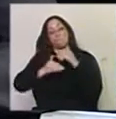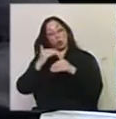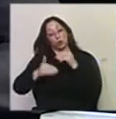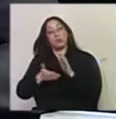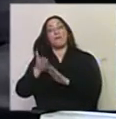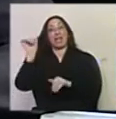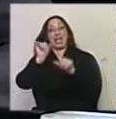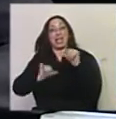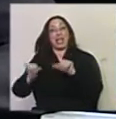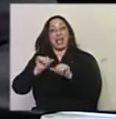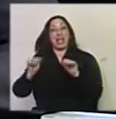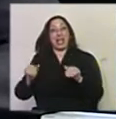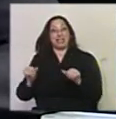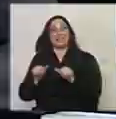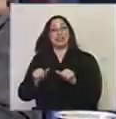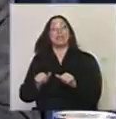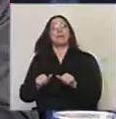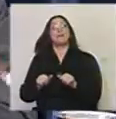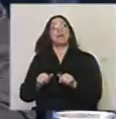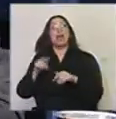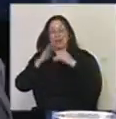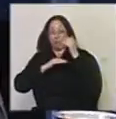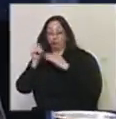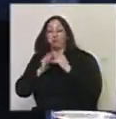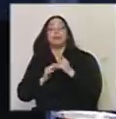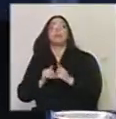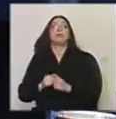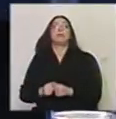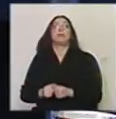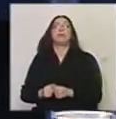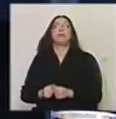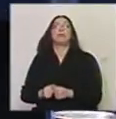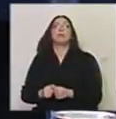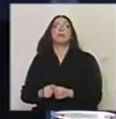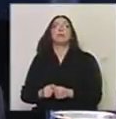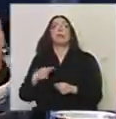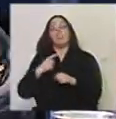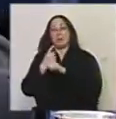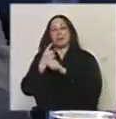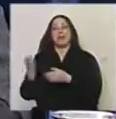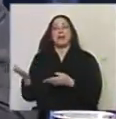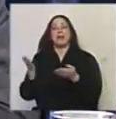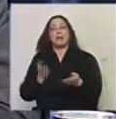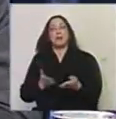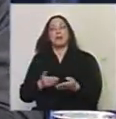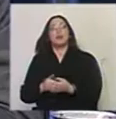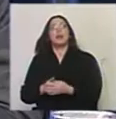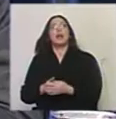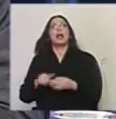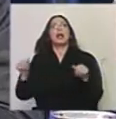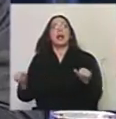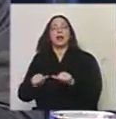pueda confirmarlo. Antes de pedir a nuestro primer invitado, a hacer una